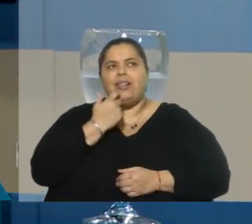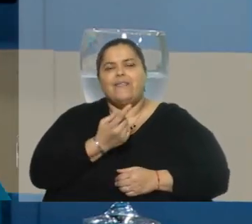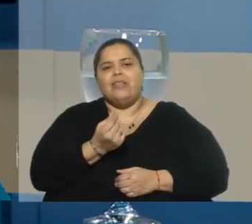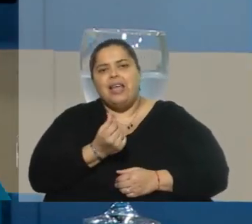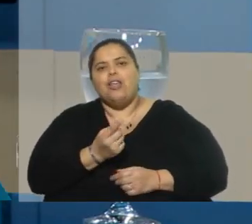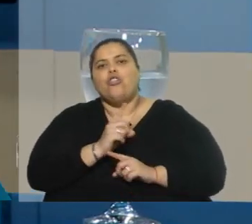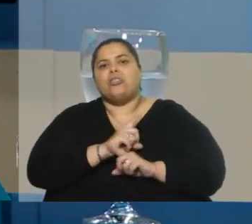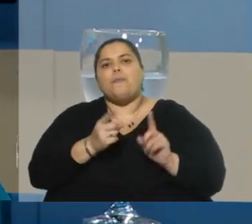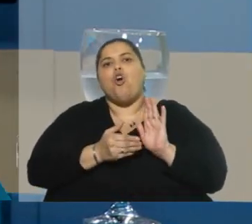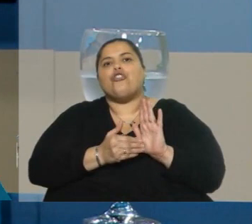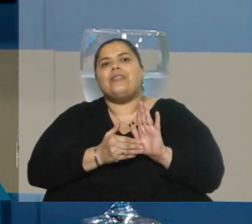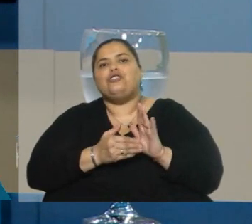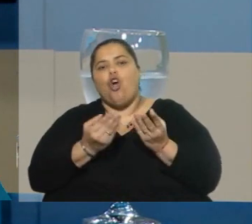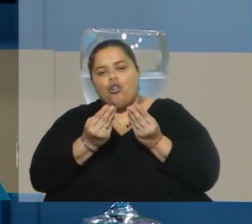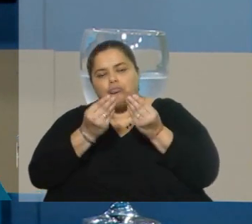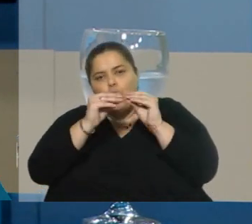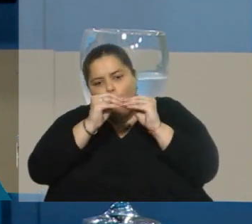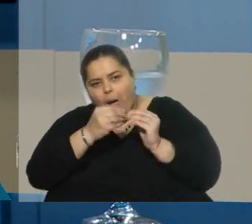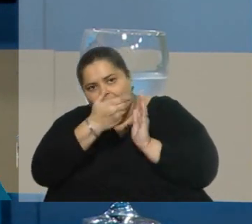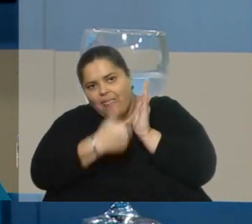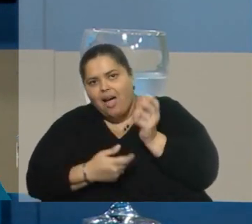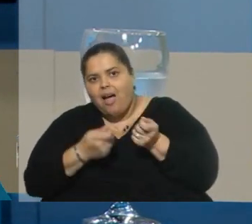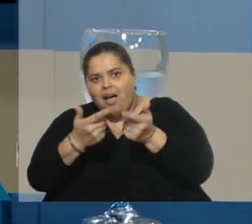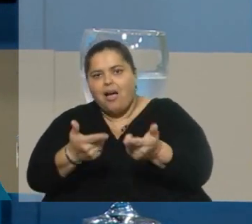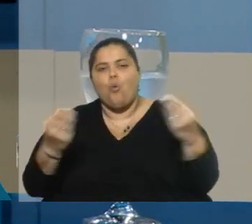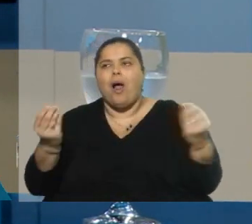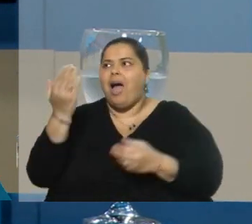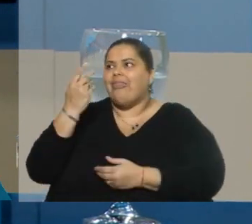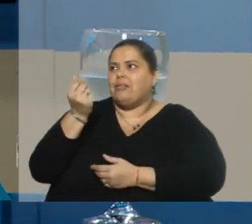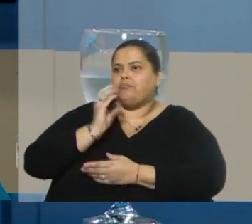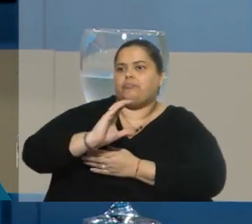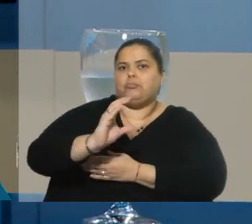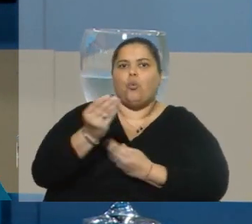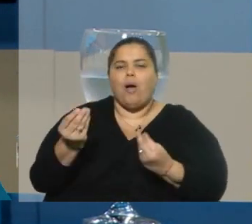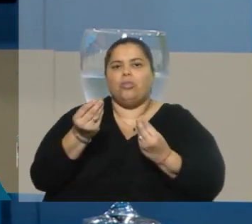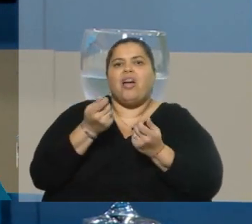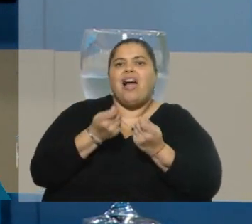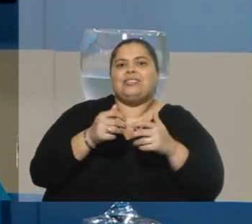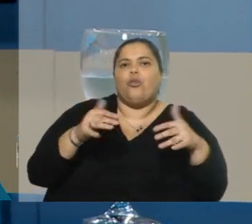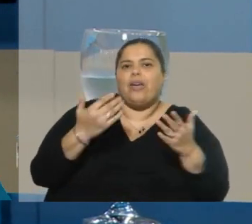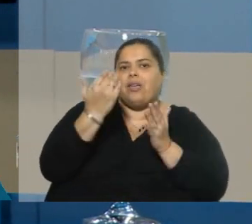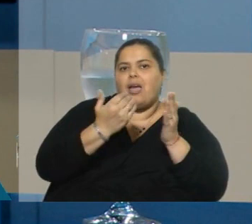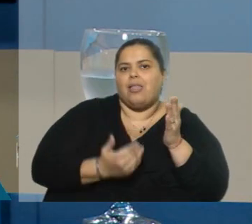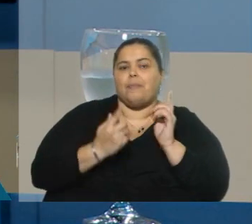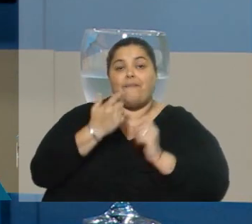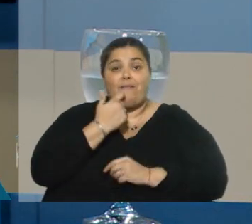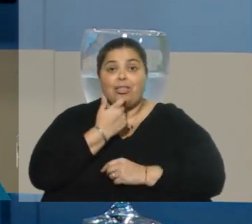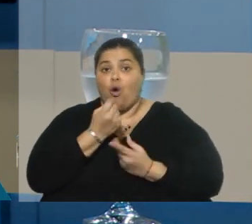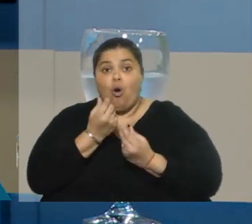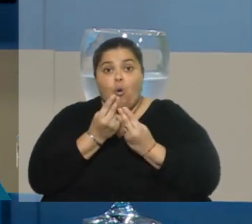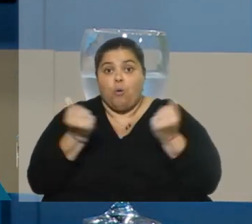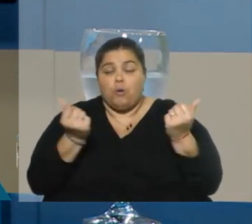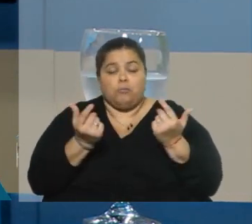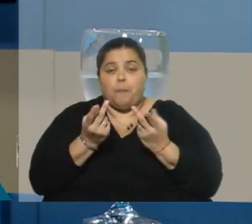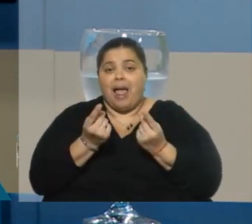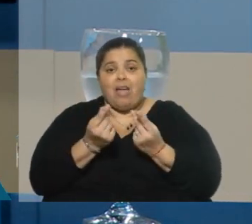vendieron cuentas, no se vendió cuentas en tiempo y forma de las partidas que INAU transfería, porque hubo faltantes, porque ese dinero no